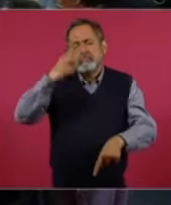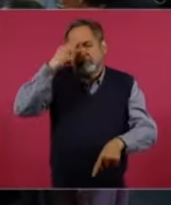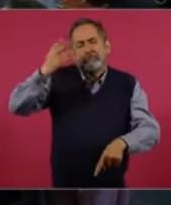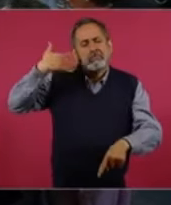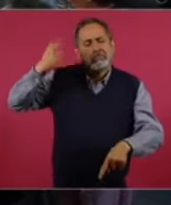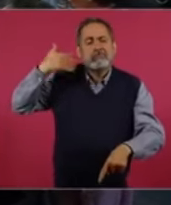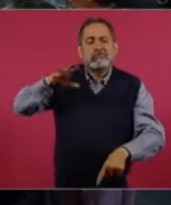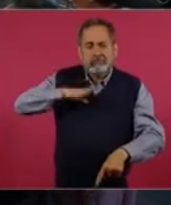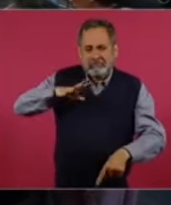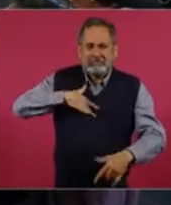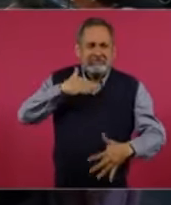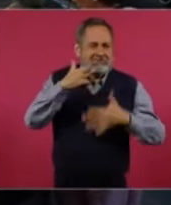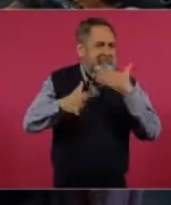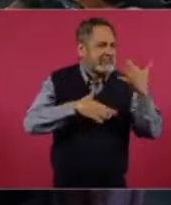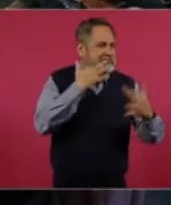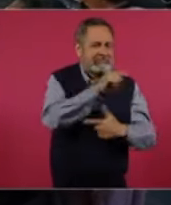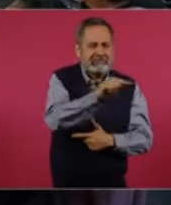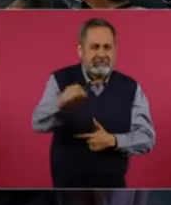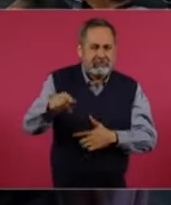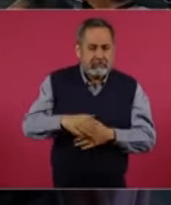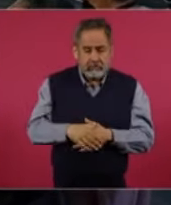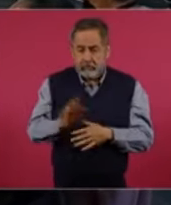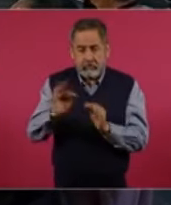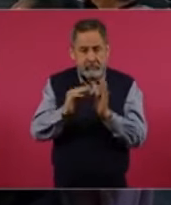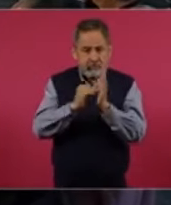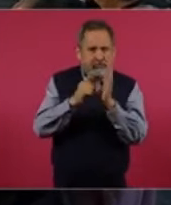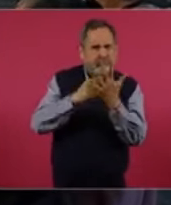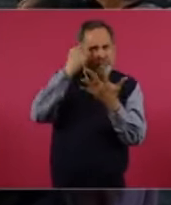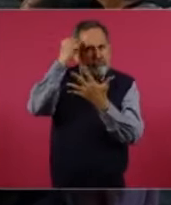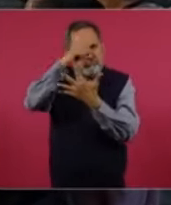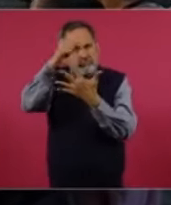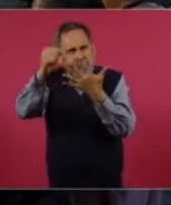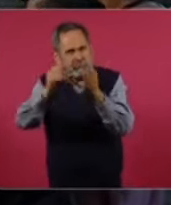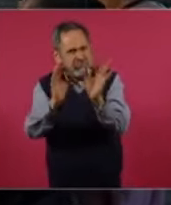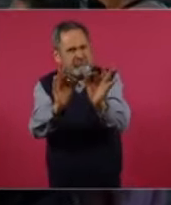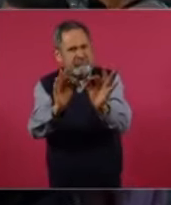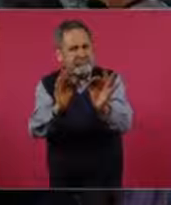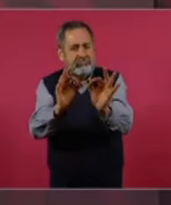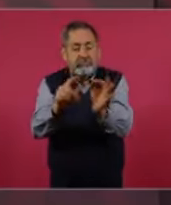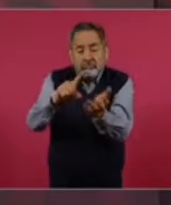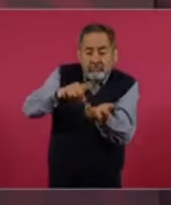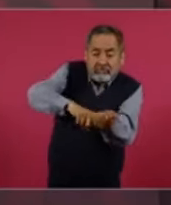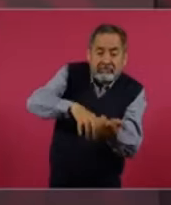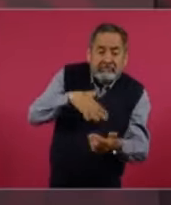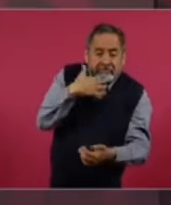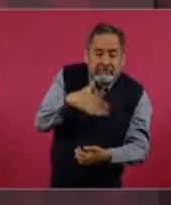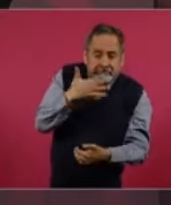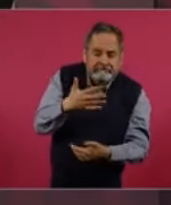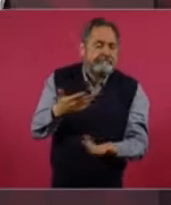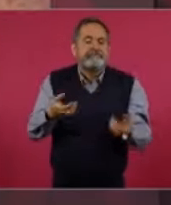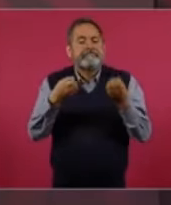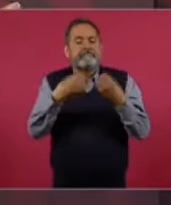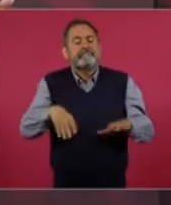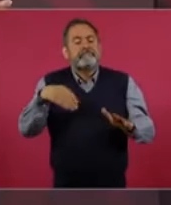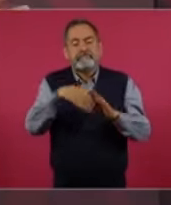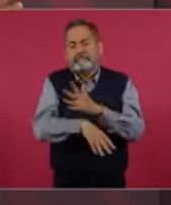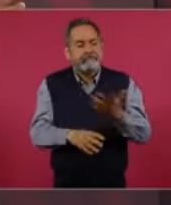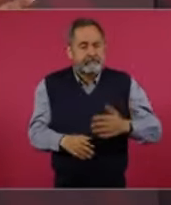puede ser lo más perfecto posible en